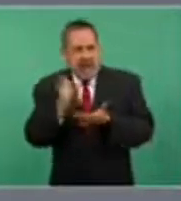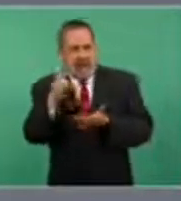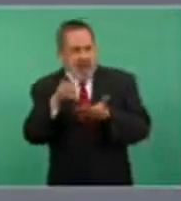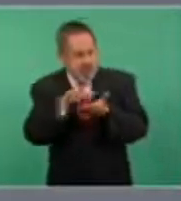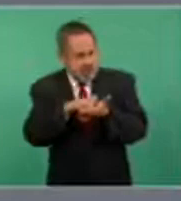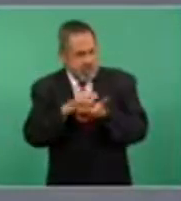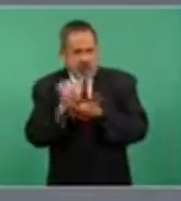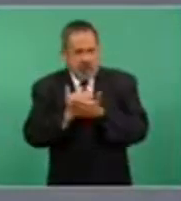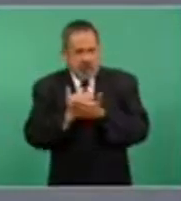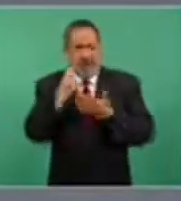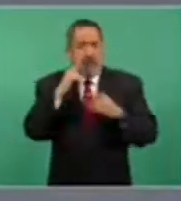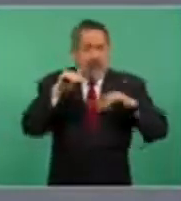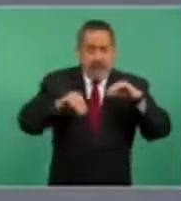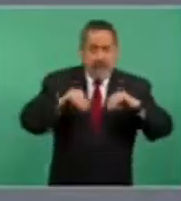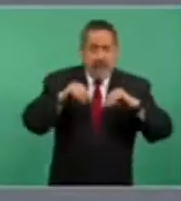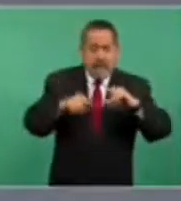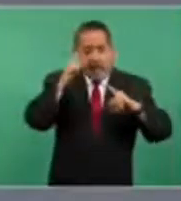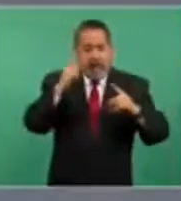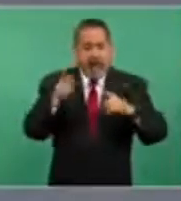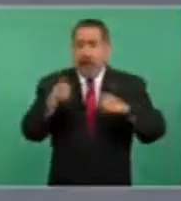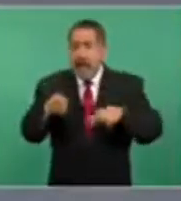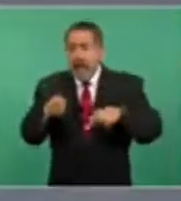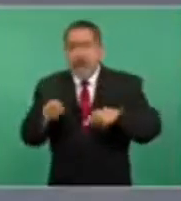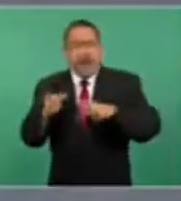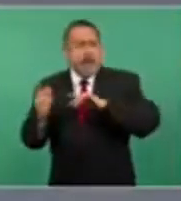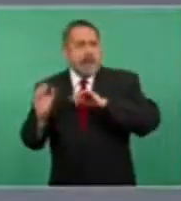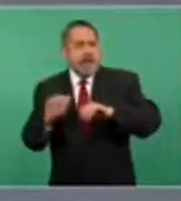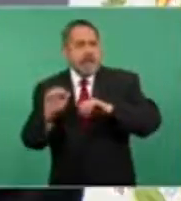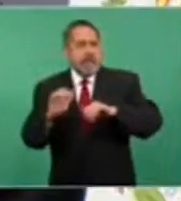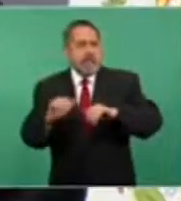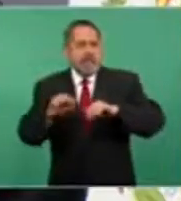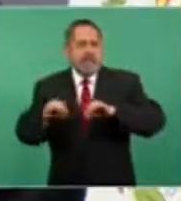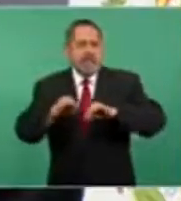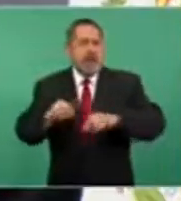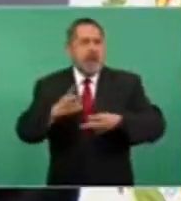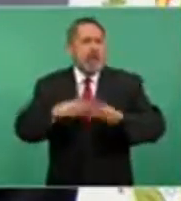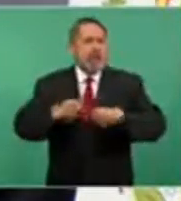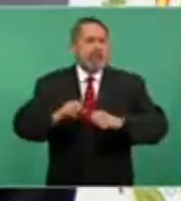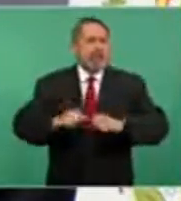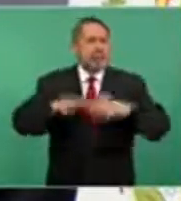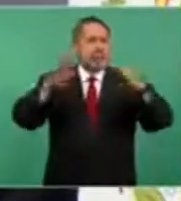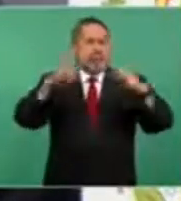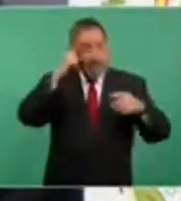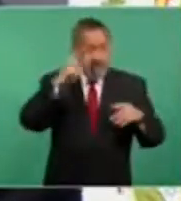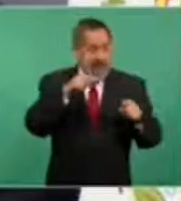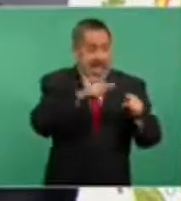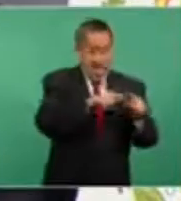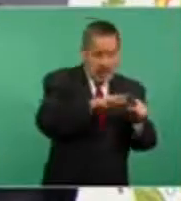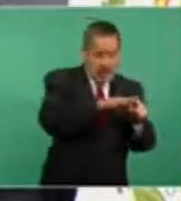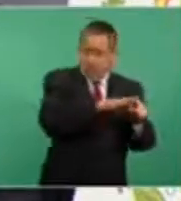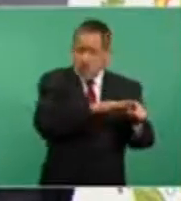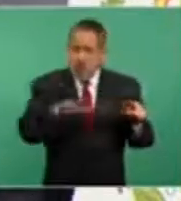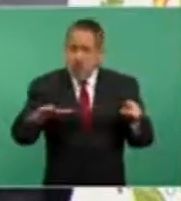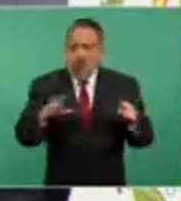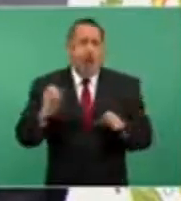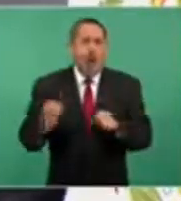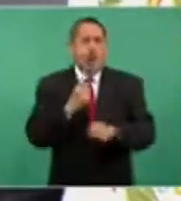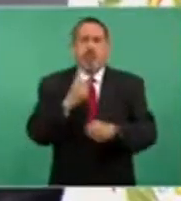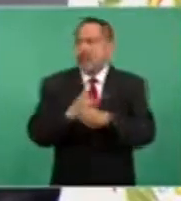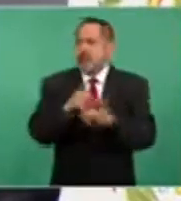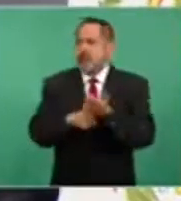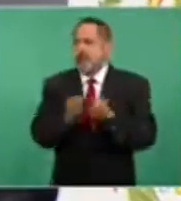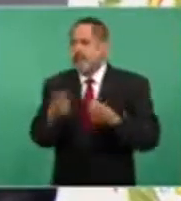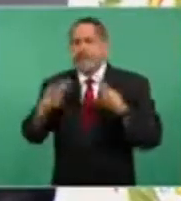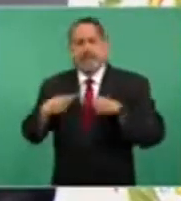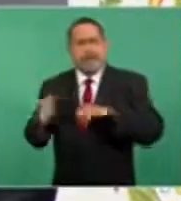propósito de que se creen empleos y esta zona se convierta en una cortina de oportunidades para quienes